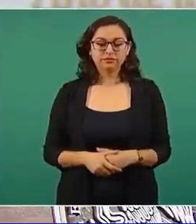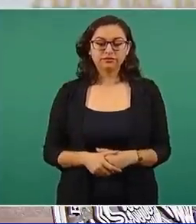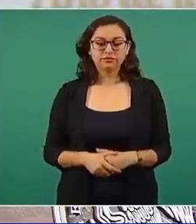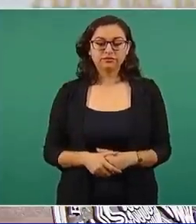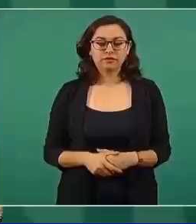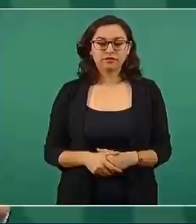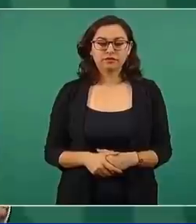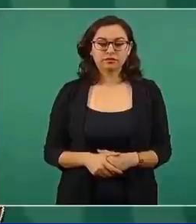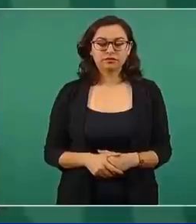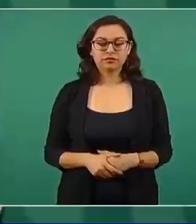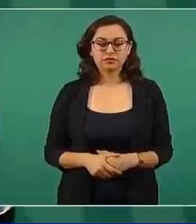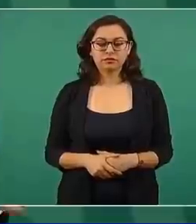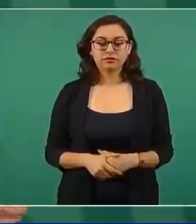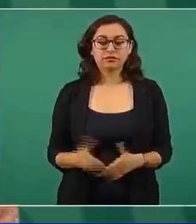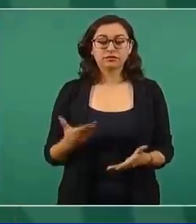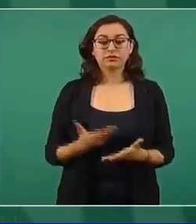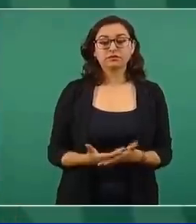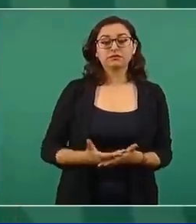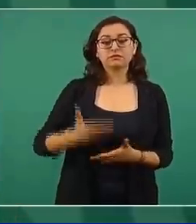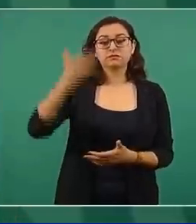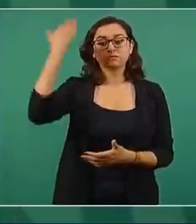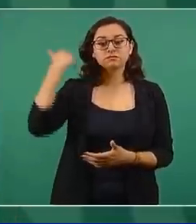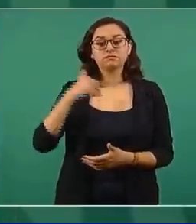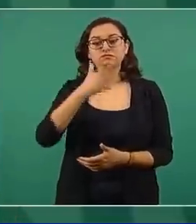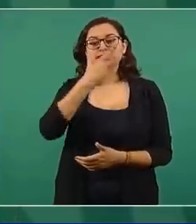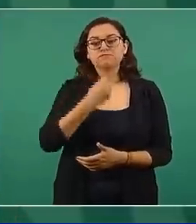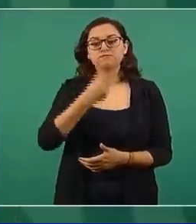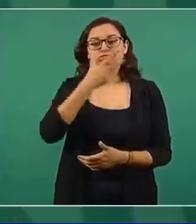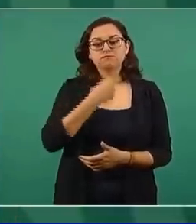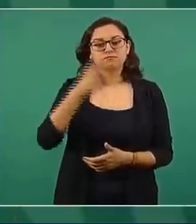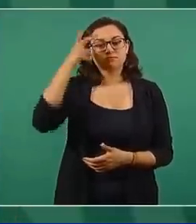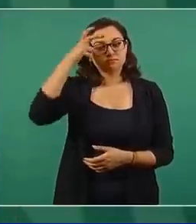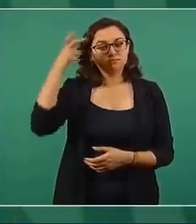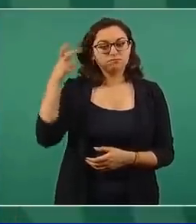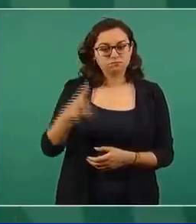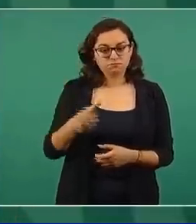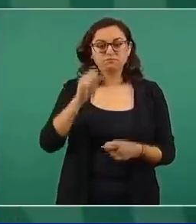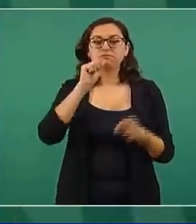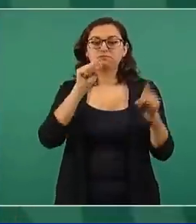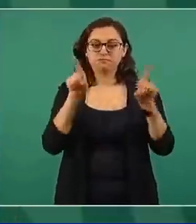Decía Hidalgo, y lo repetía Juárez,